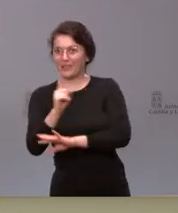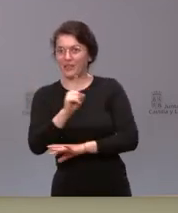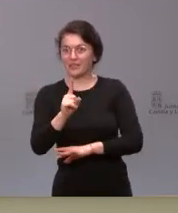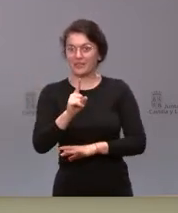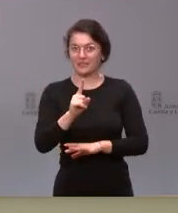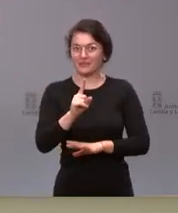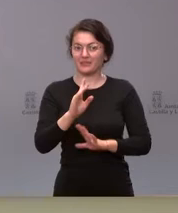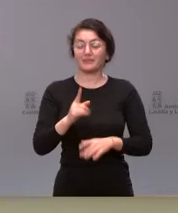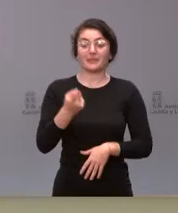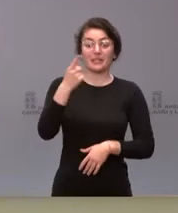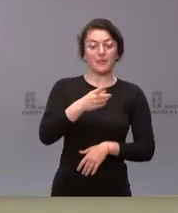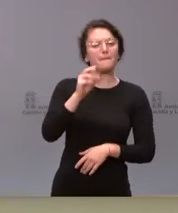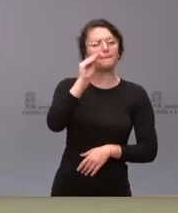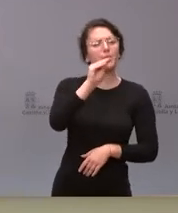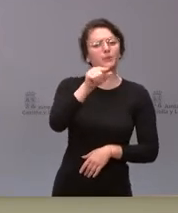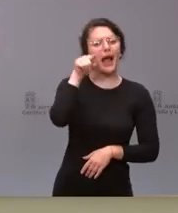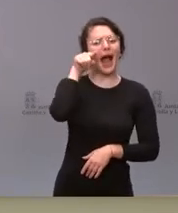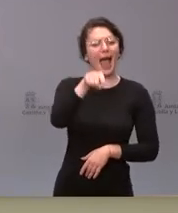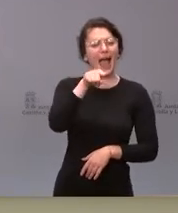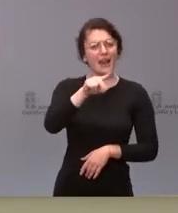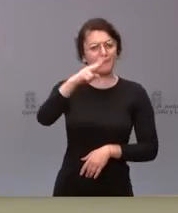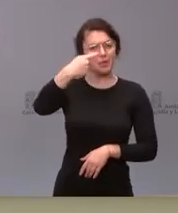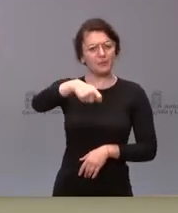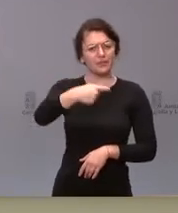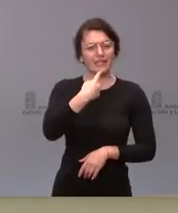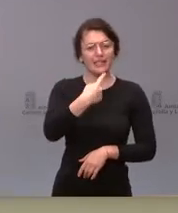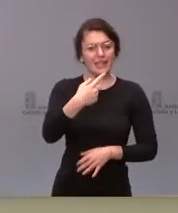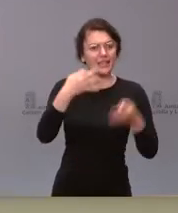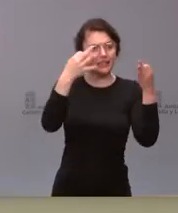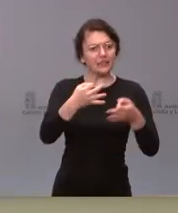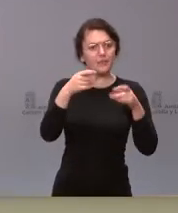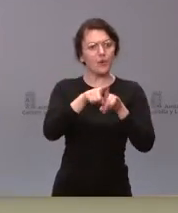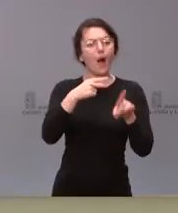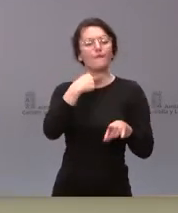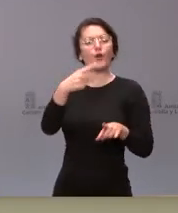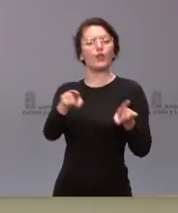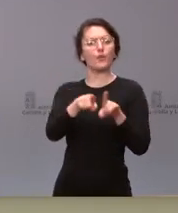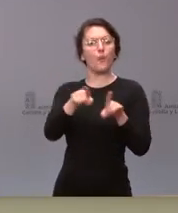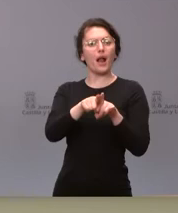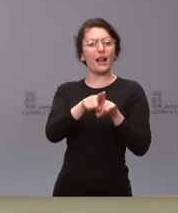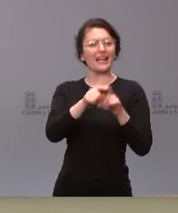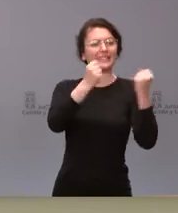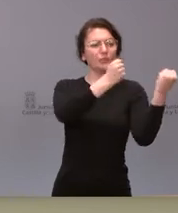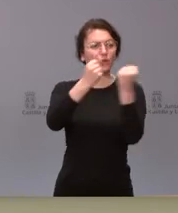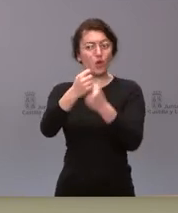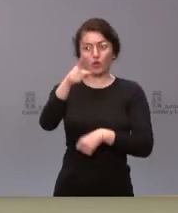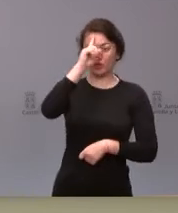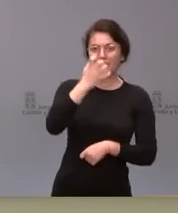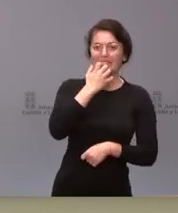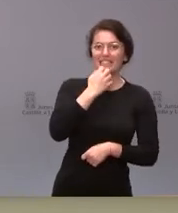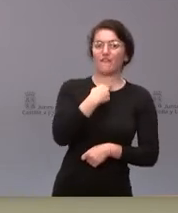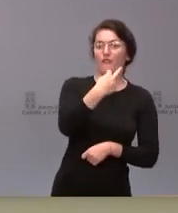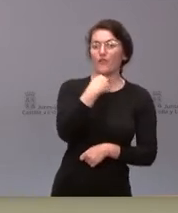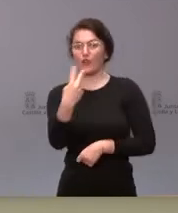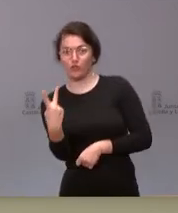institución no sé si hay dos instituciones una por parte del vicepresidente y otra por parte del presidente y sus